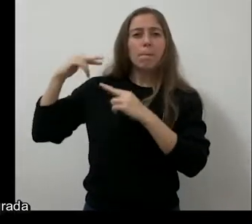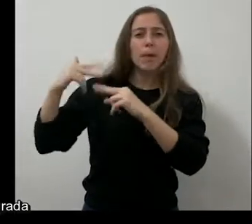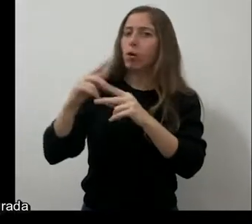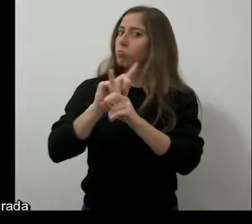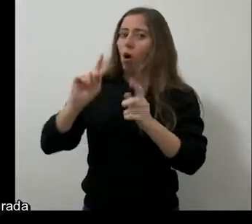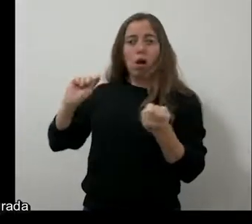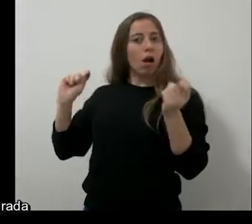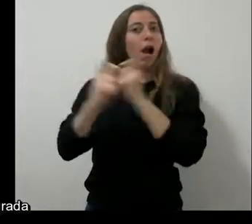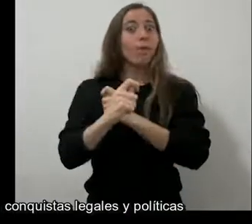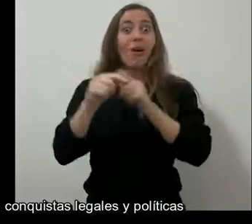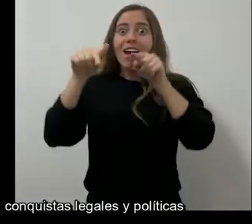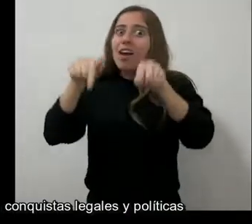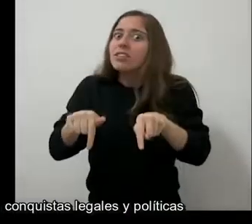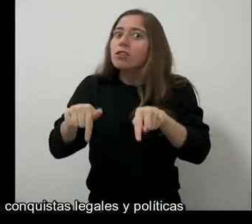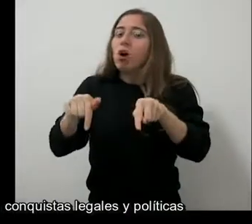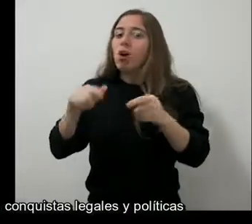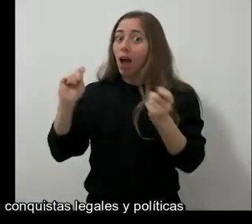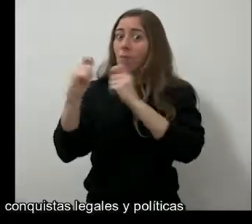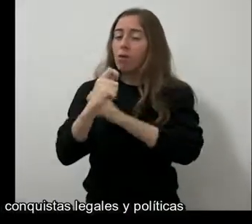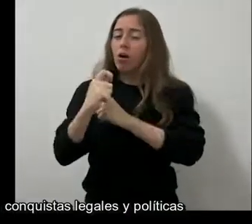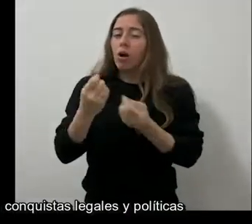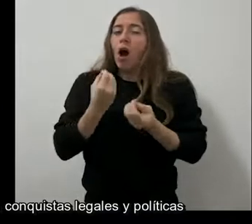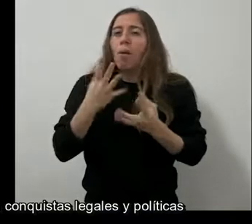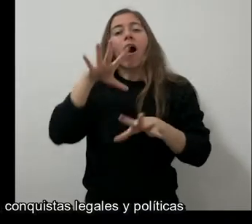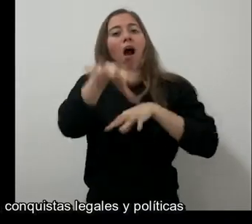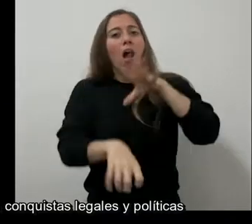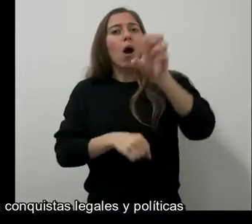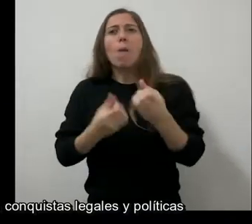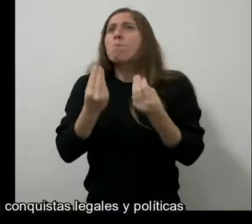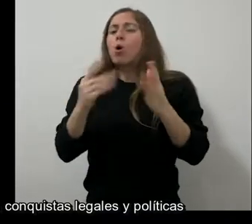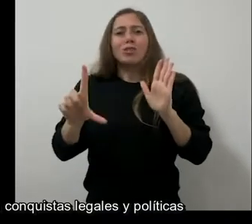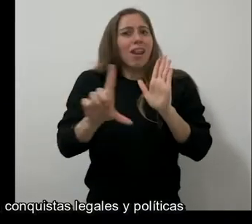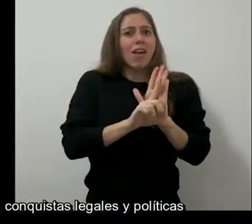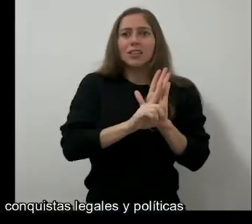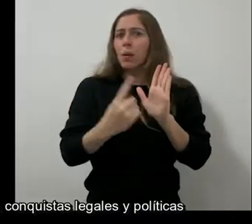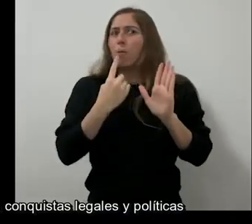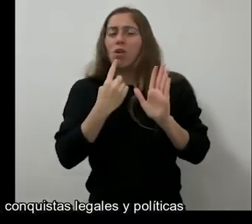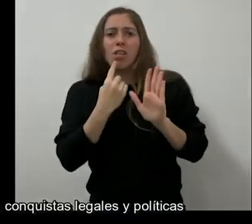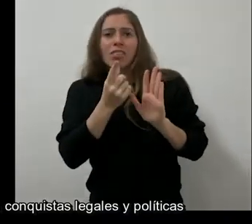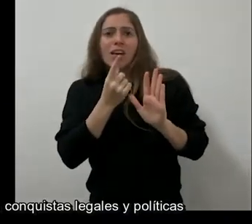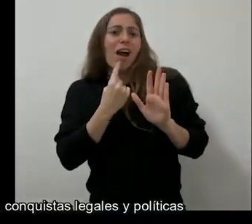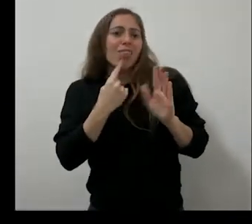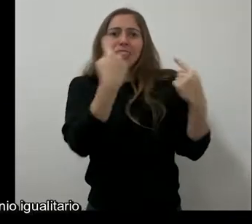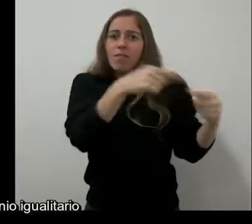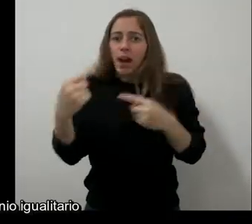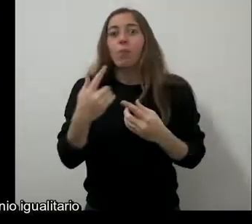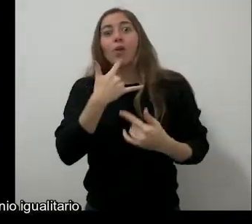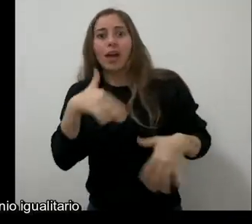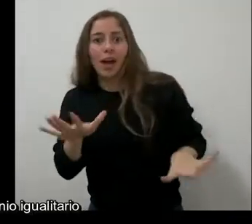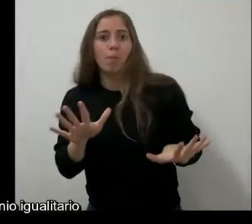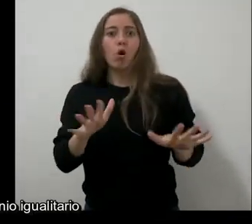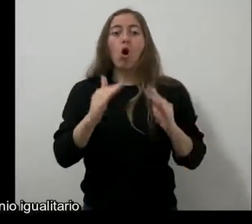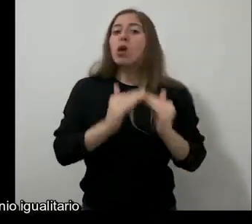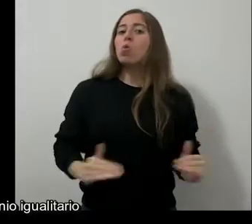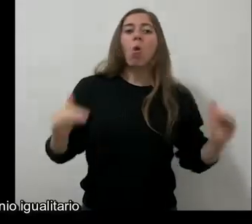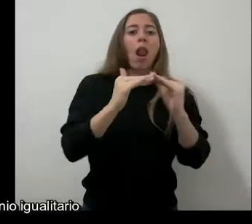transformaciones culturales se traducen en conquistas legales y políticas, como la aprobación del matrimonio